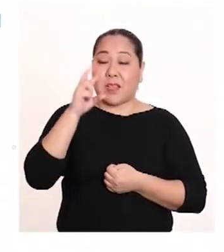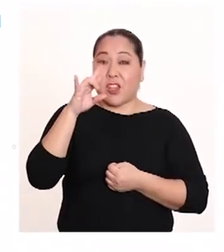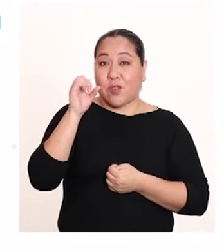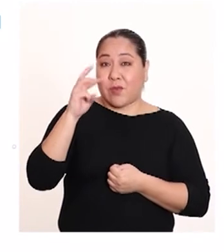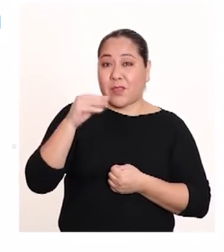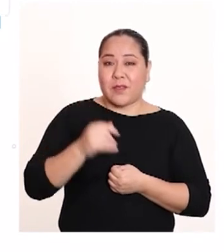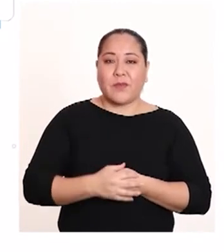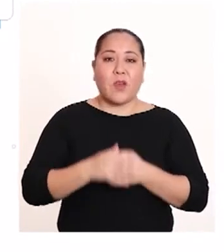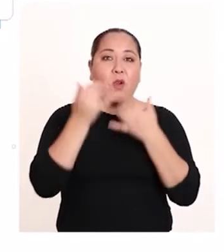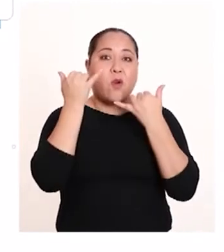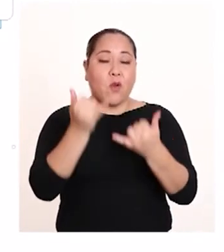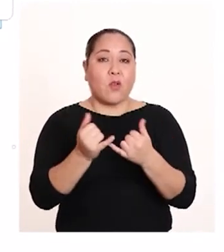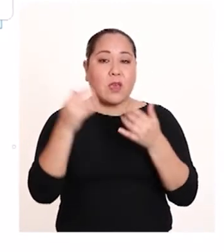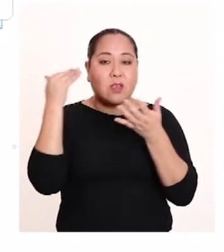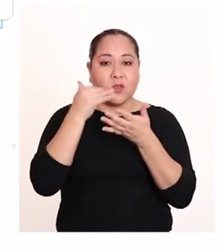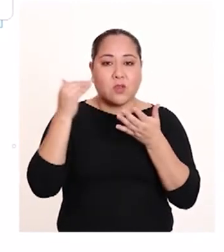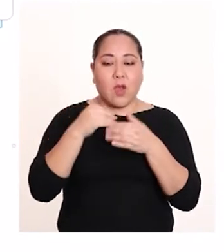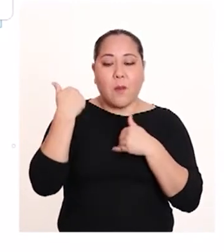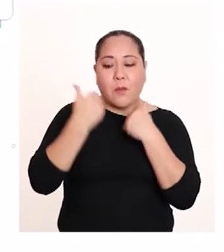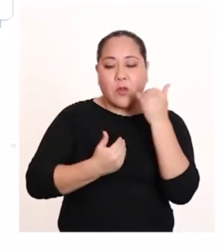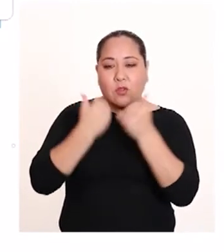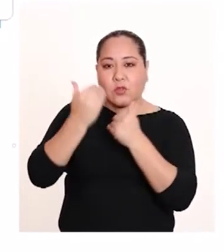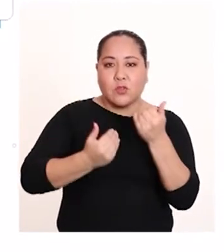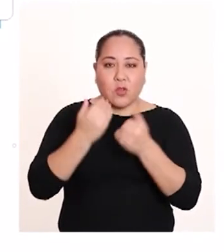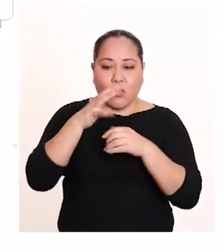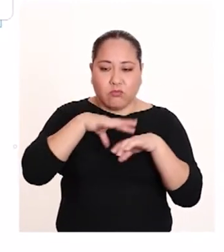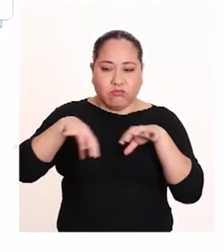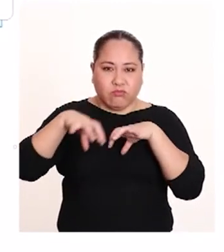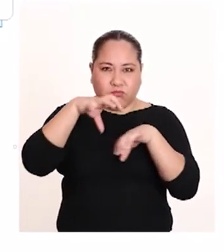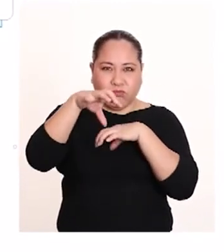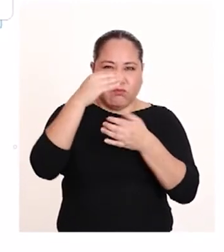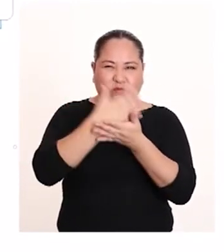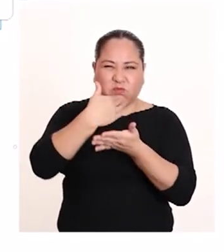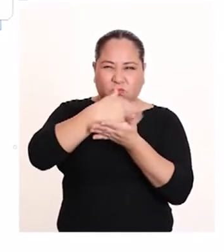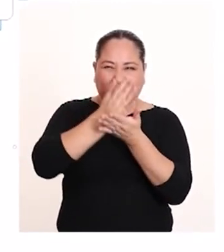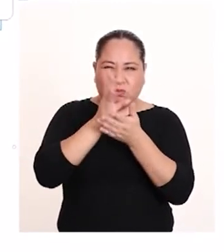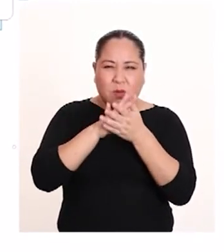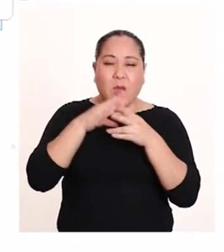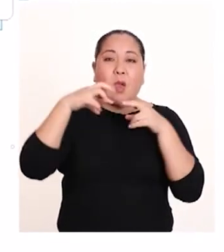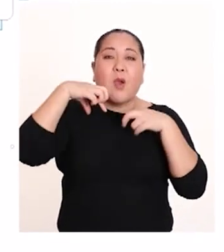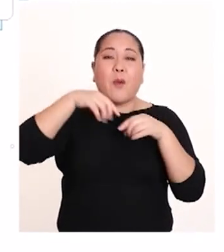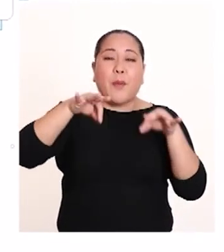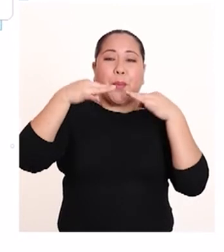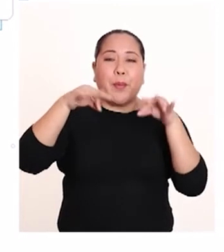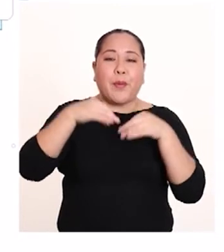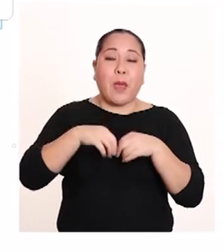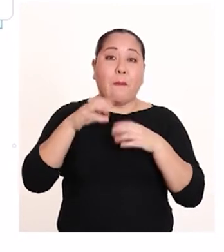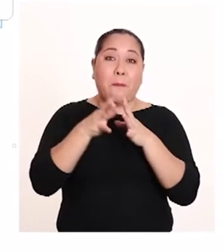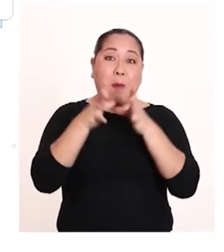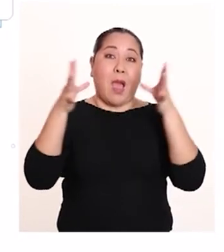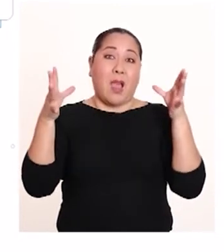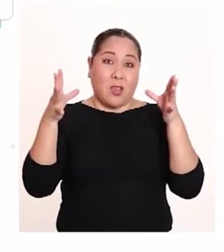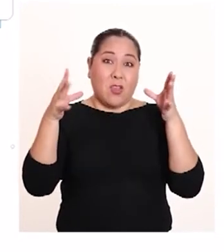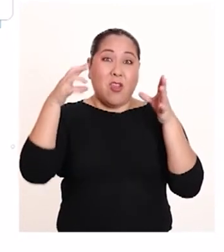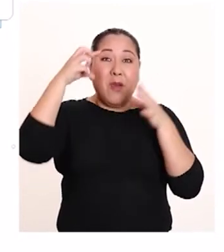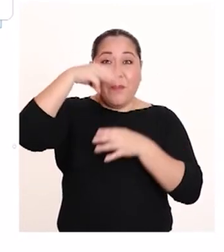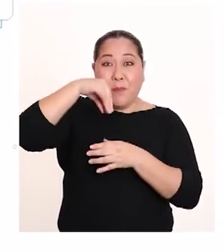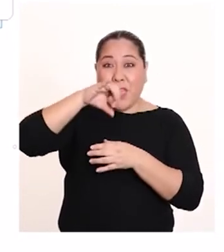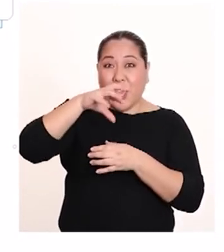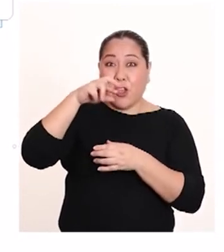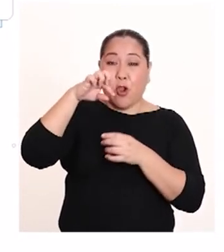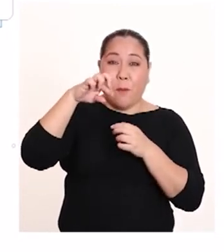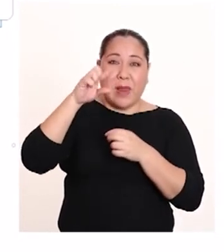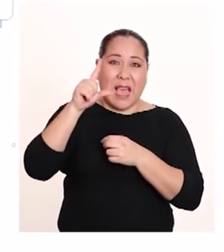¡Claro que sí, Romina! Hoy estudiamos sobre el proceso de descomposición de los plásticos en macro y microplásticos y su